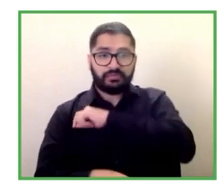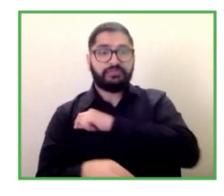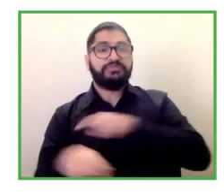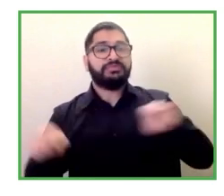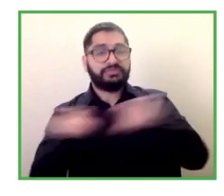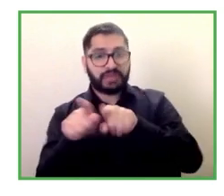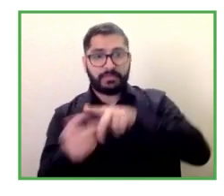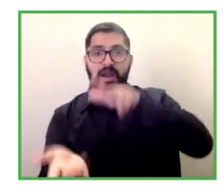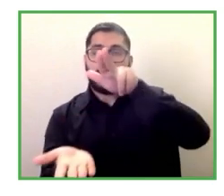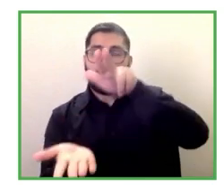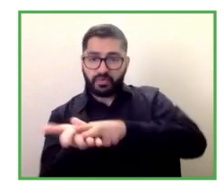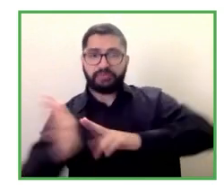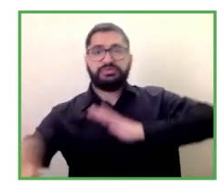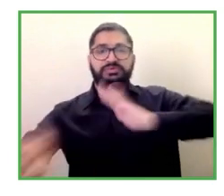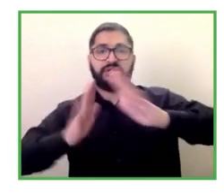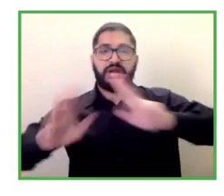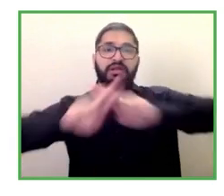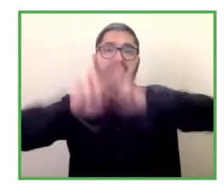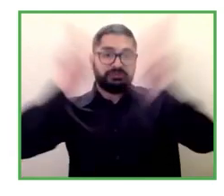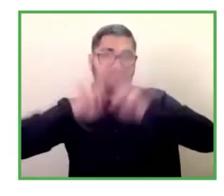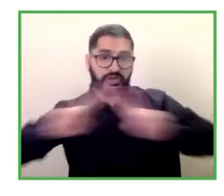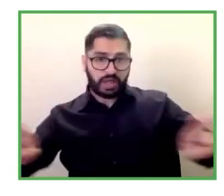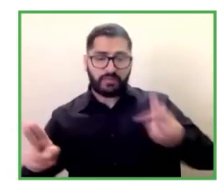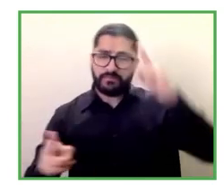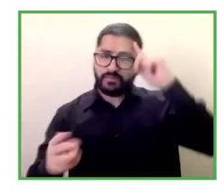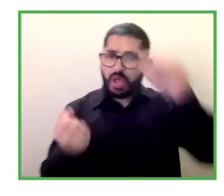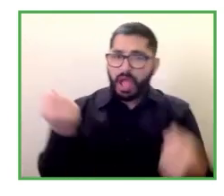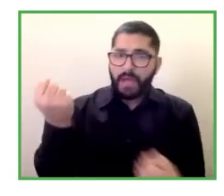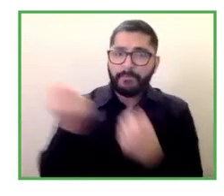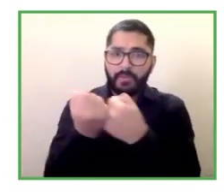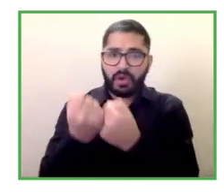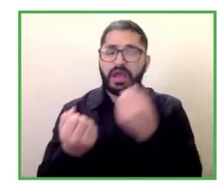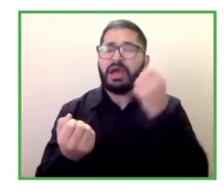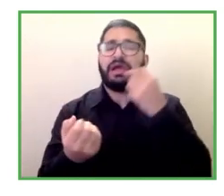nuevamente muchas gracias a todos por estar escuchándonos en esta sesión